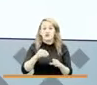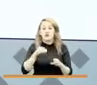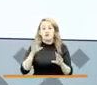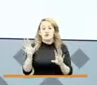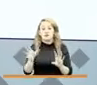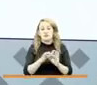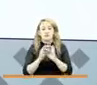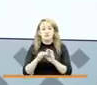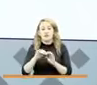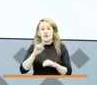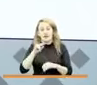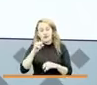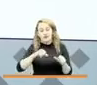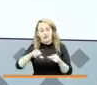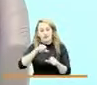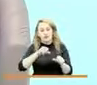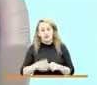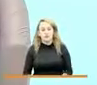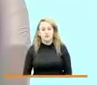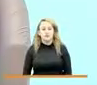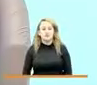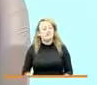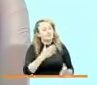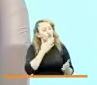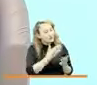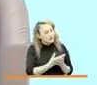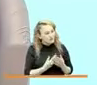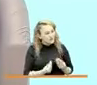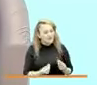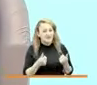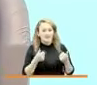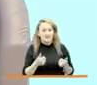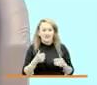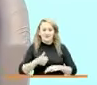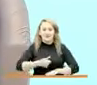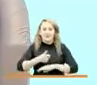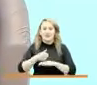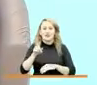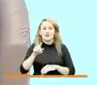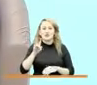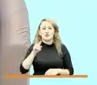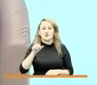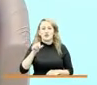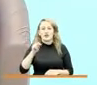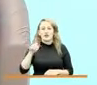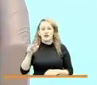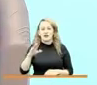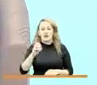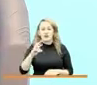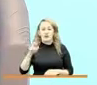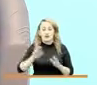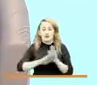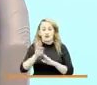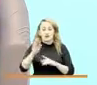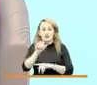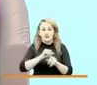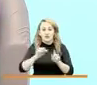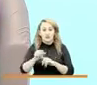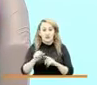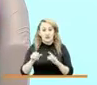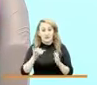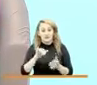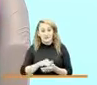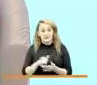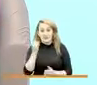devolución de IVA. Bueno, muchísimas gracias a la directora Susana Correa, directora de Prosperidad Social. De esta manera